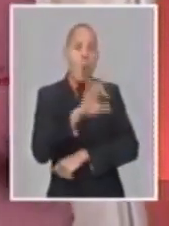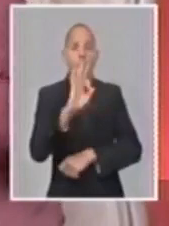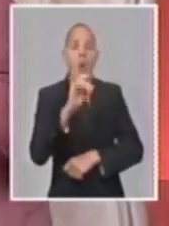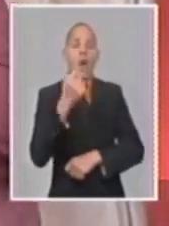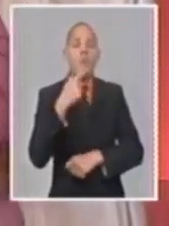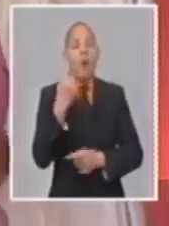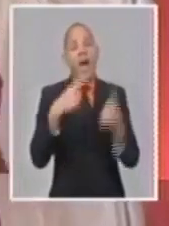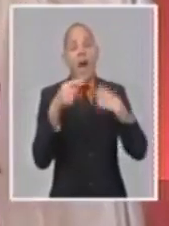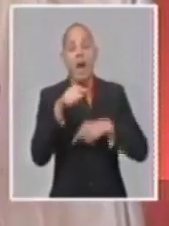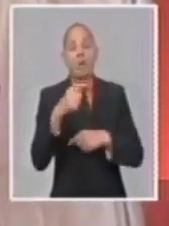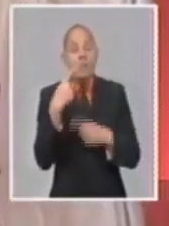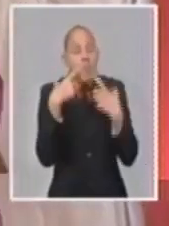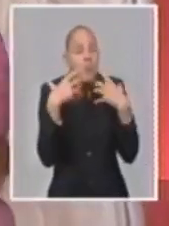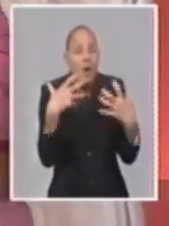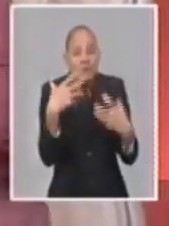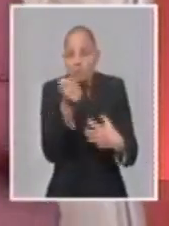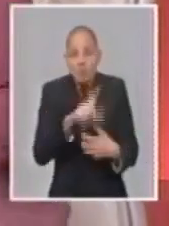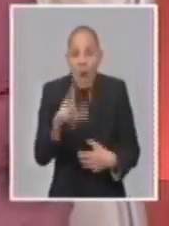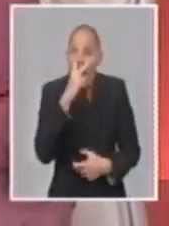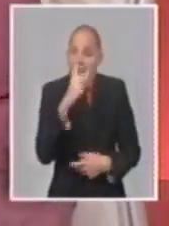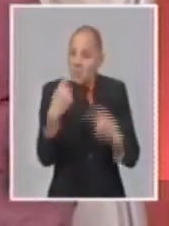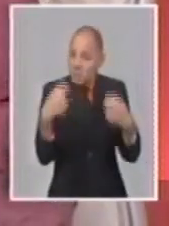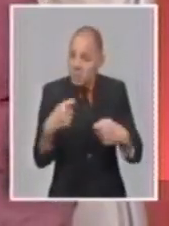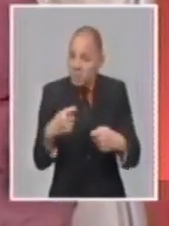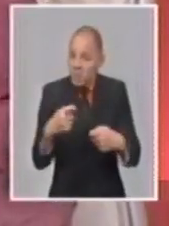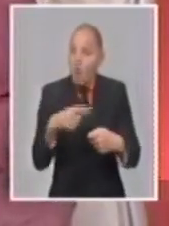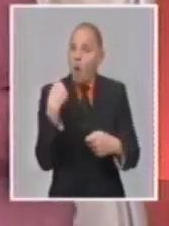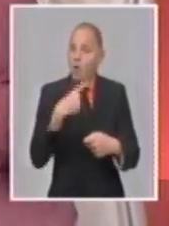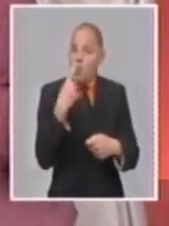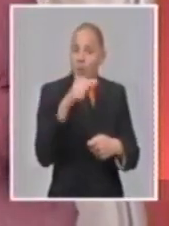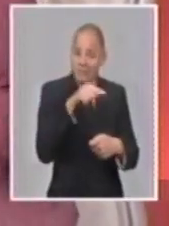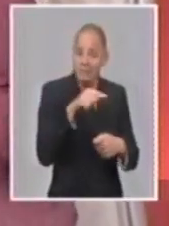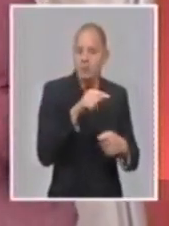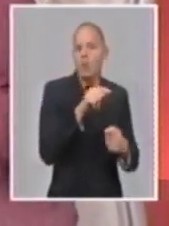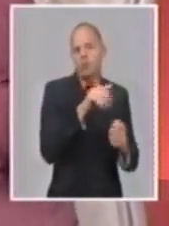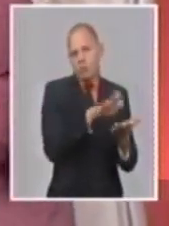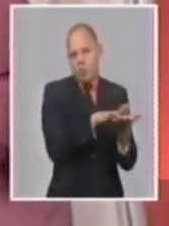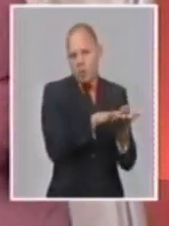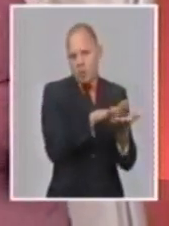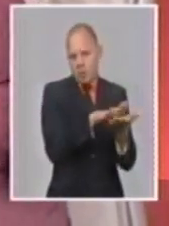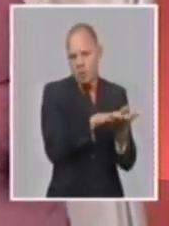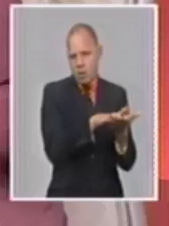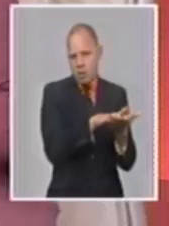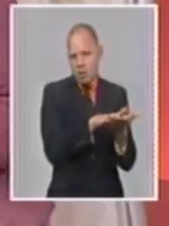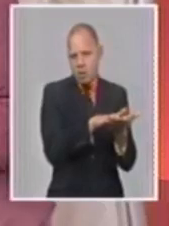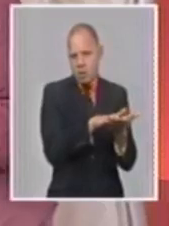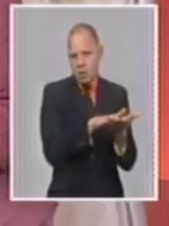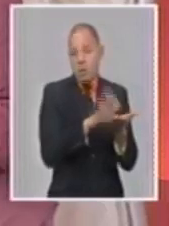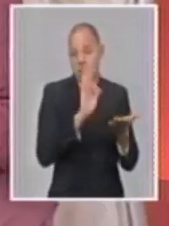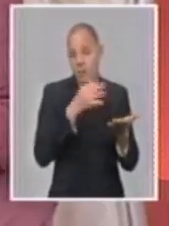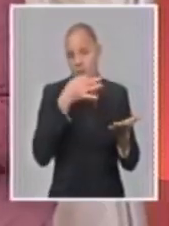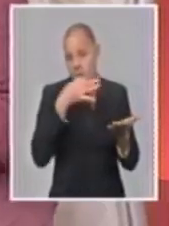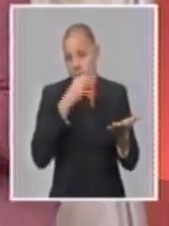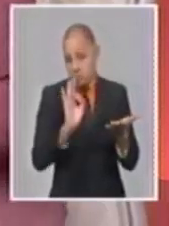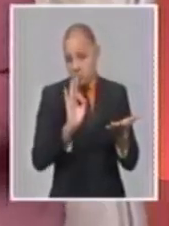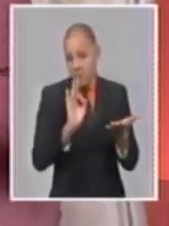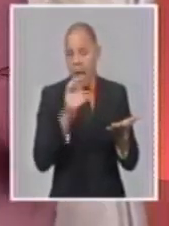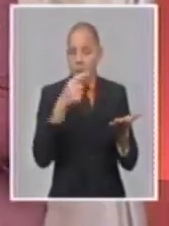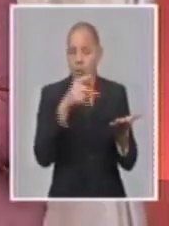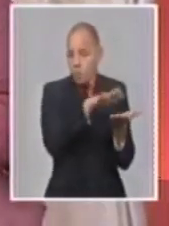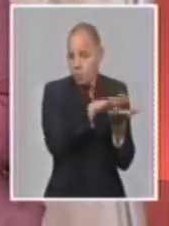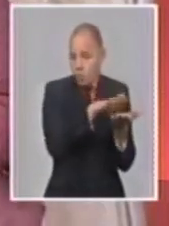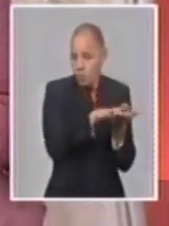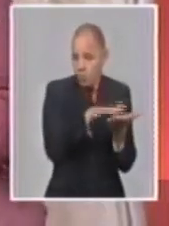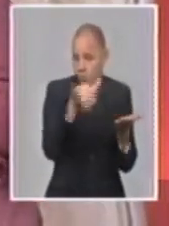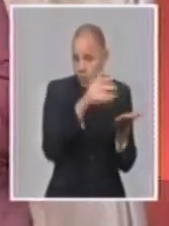se entendió la necesidad de mantenerlos y no hacerlos crecer. Y como yo siempre insisto, los de mayor impacto a la población.